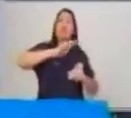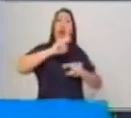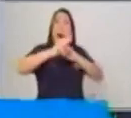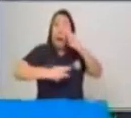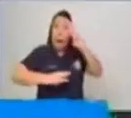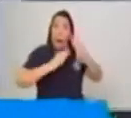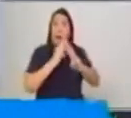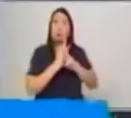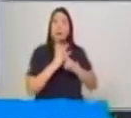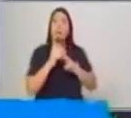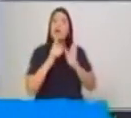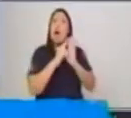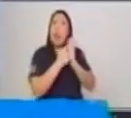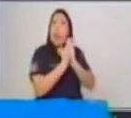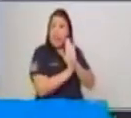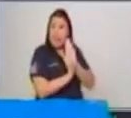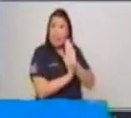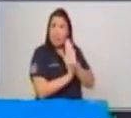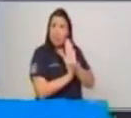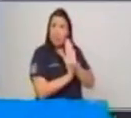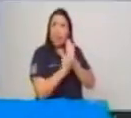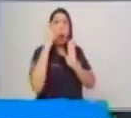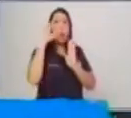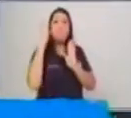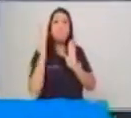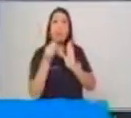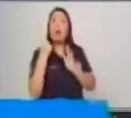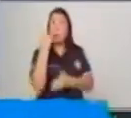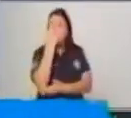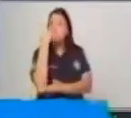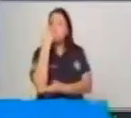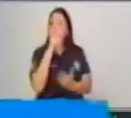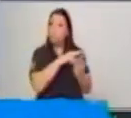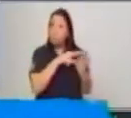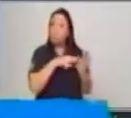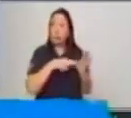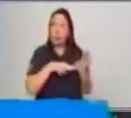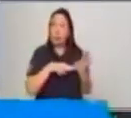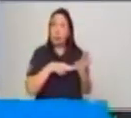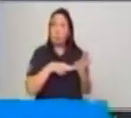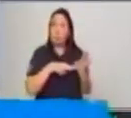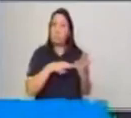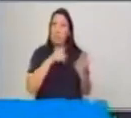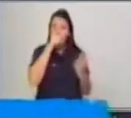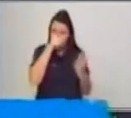el día de hoy. ¿Por qué? Porque este tipo de narraciones las podemos encontrar en Líoros.